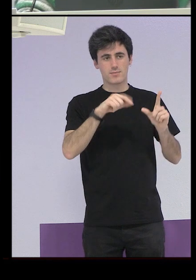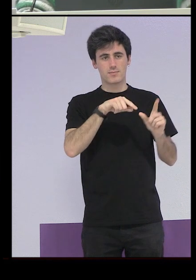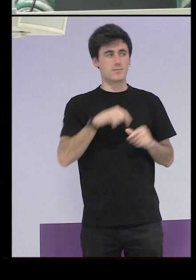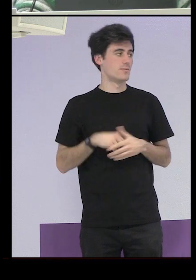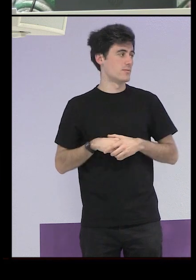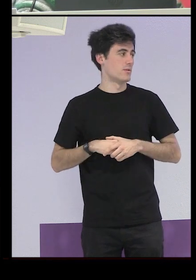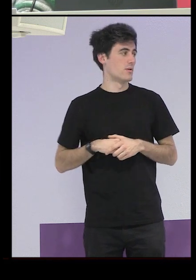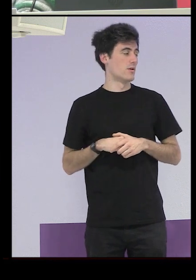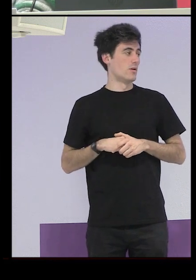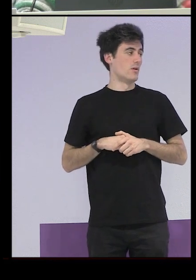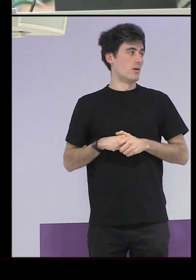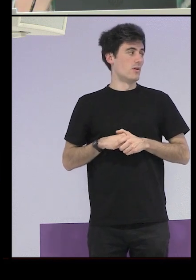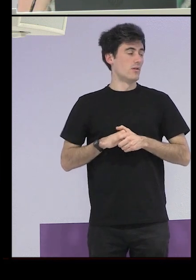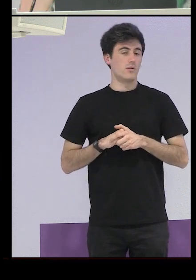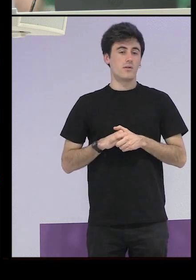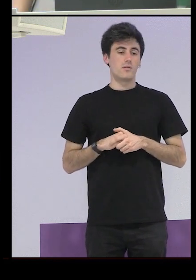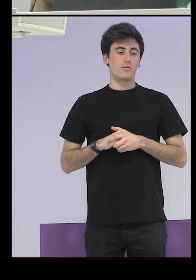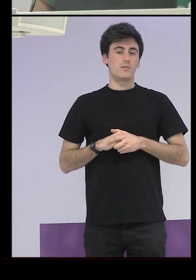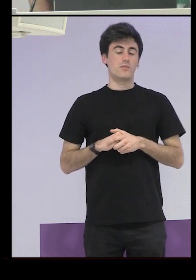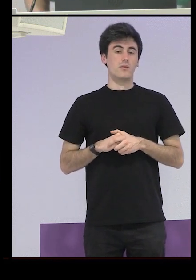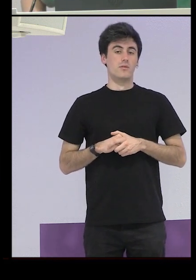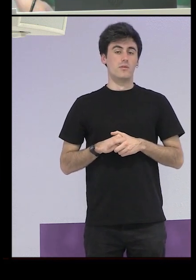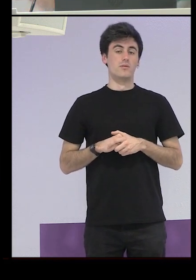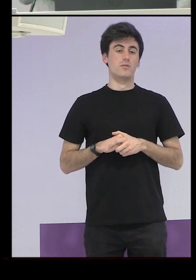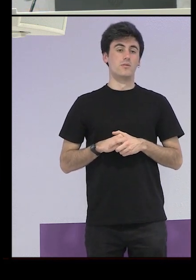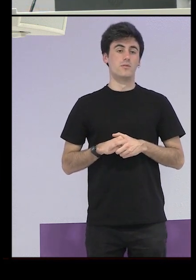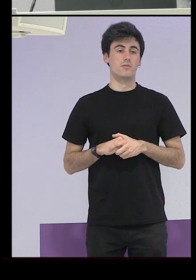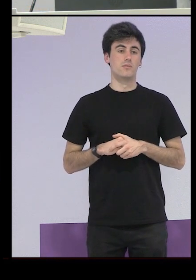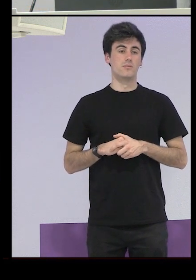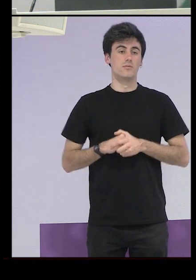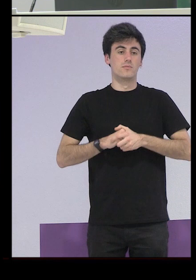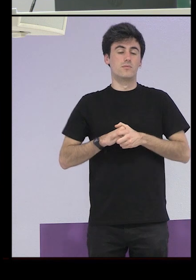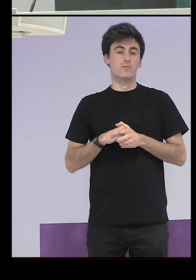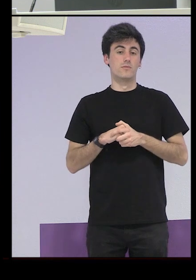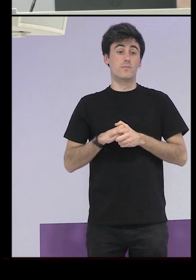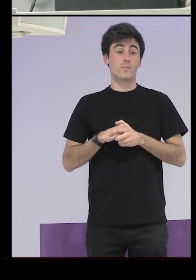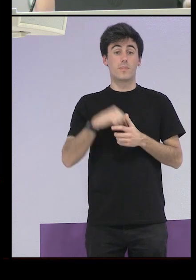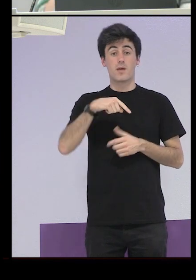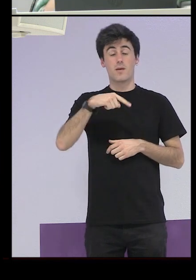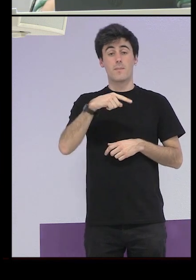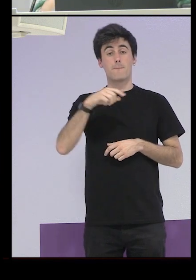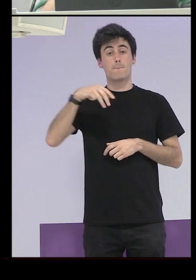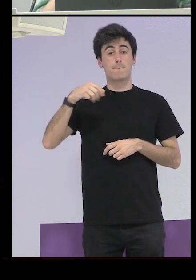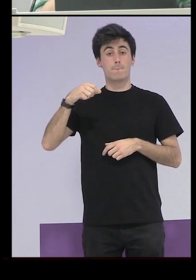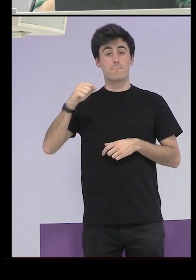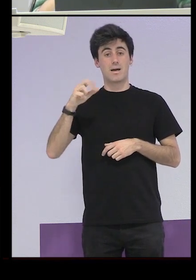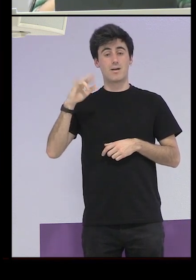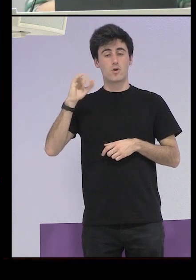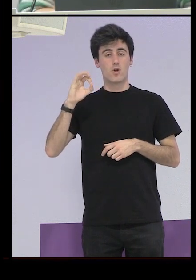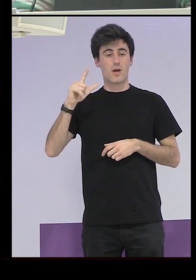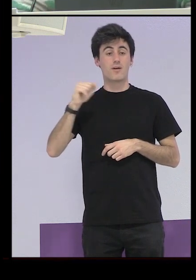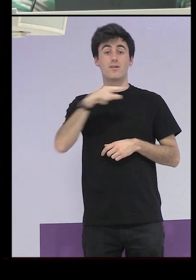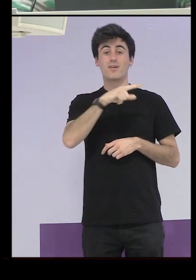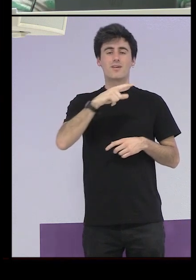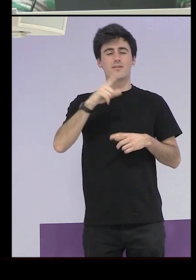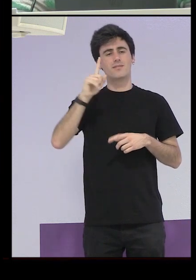¿cómo voy de tiempo? vale una voy rapidito esta es Mariona Rocatorto la traigo también para que la veáis porque es otra de